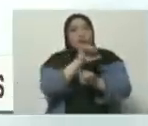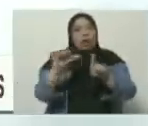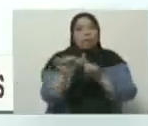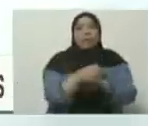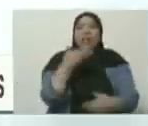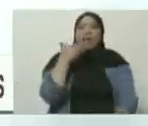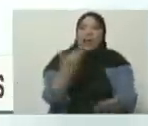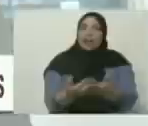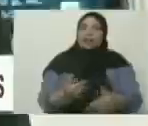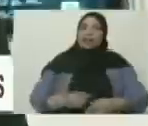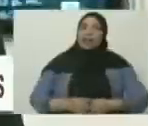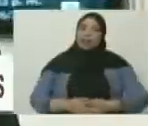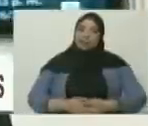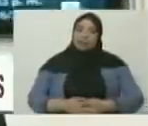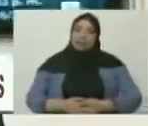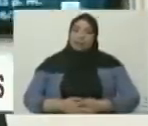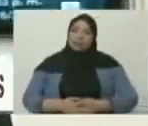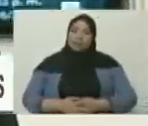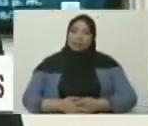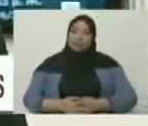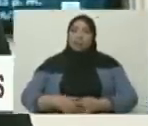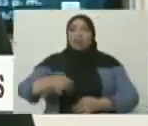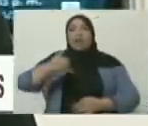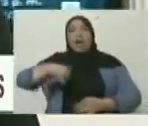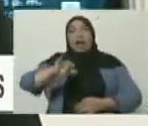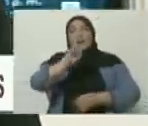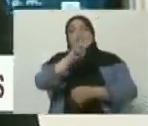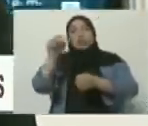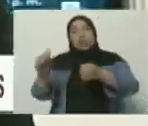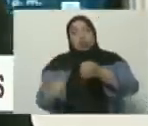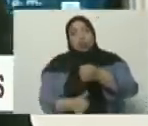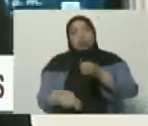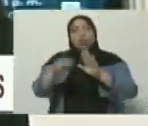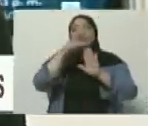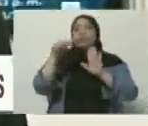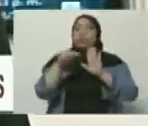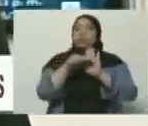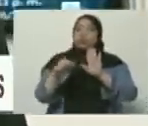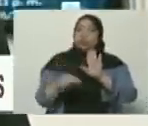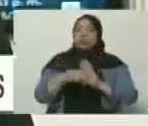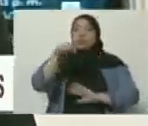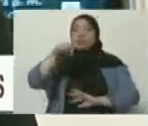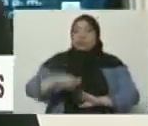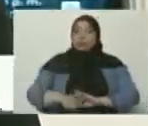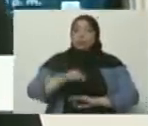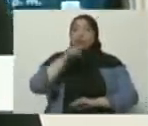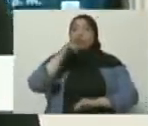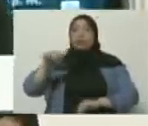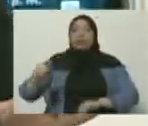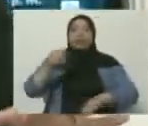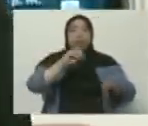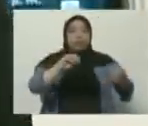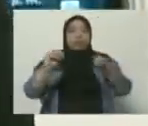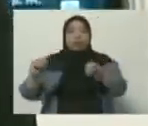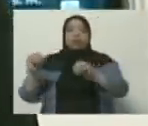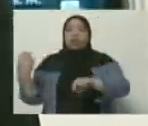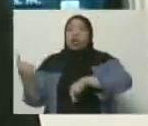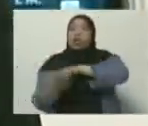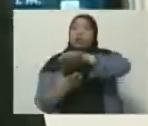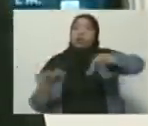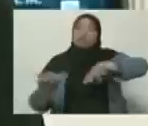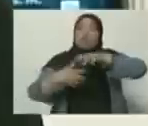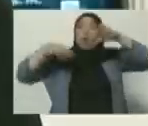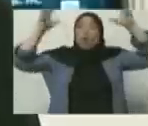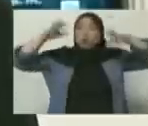Muchísimas gracias. Bien, han sido las declaraciones de la vicepresidenta ejecutiva de la República, Delcy Rodríguez, anunciando la llegada de un ciclón tropical a